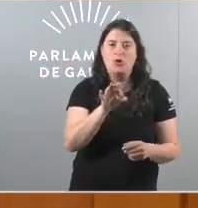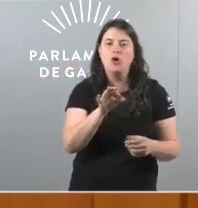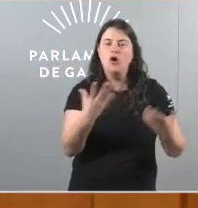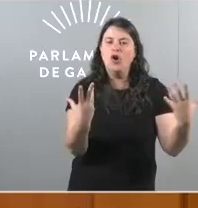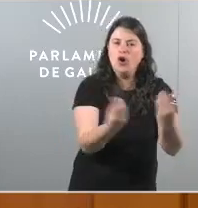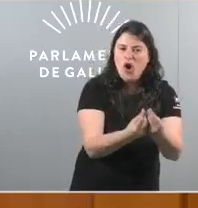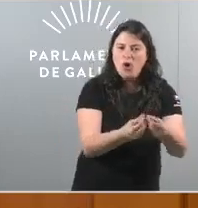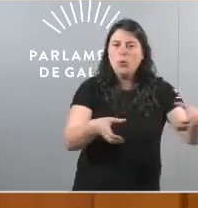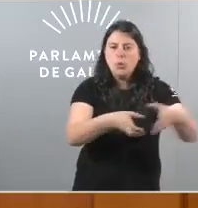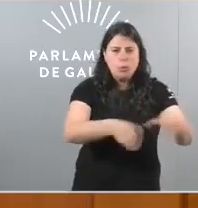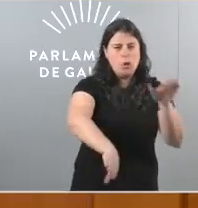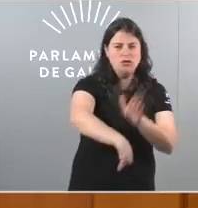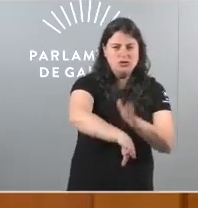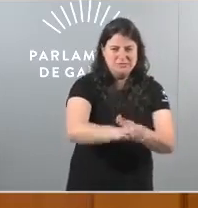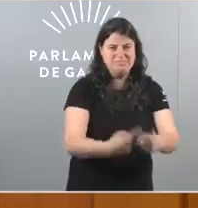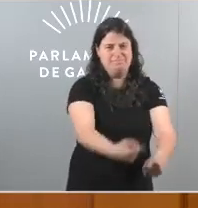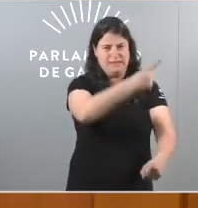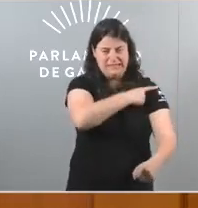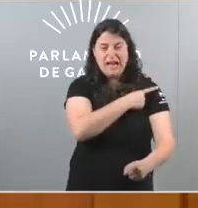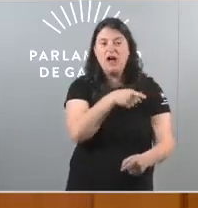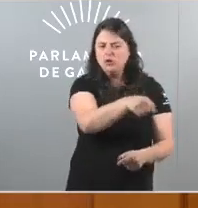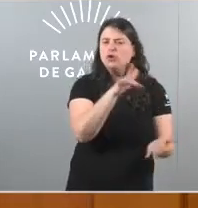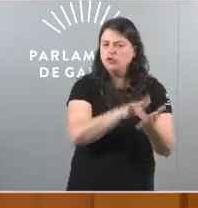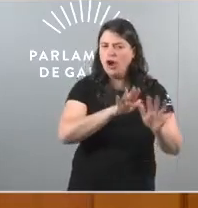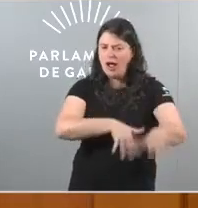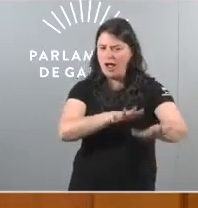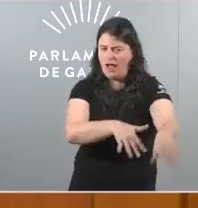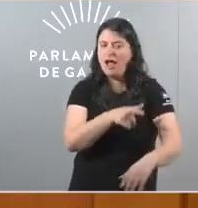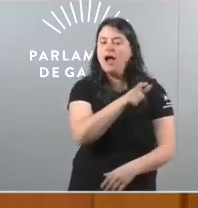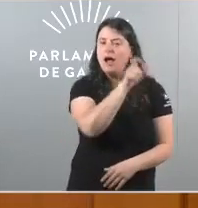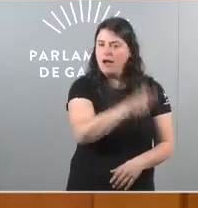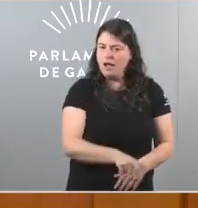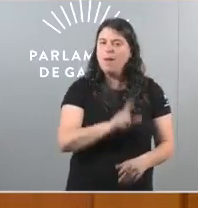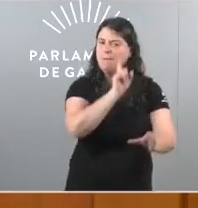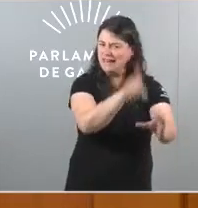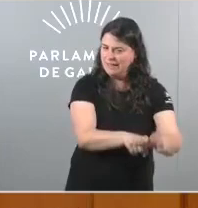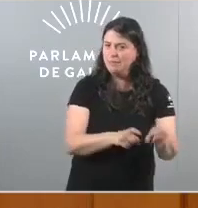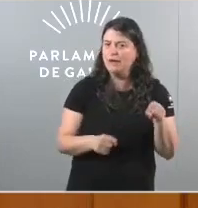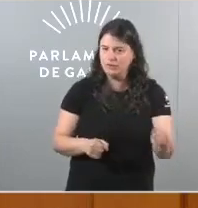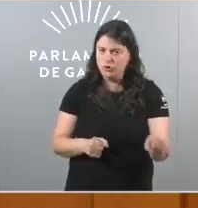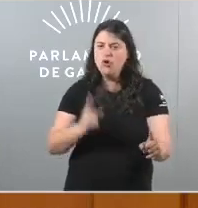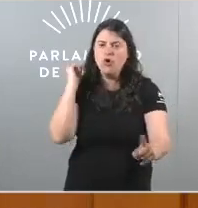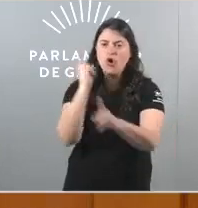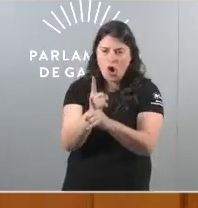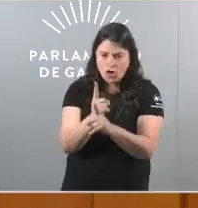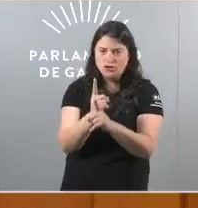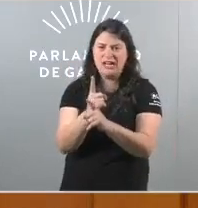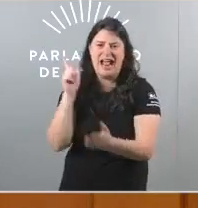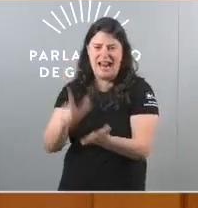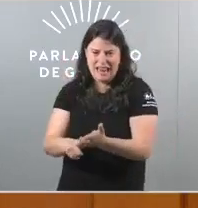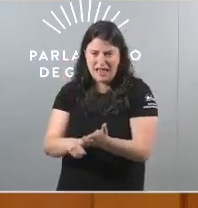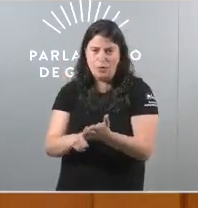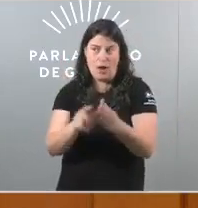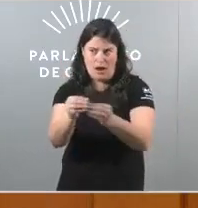ultras e máis reaccionarios. Aí estaba vostedes atacando a nosa lingua